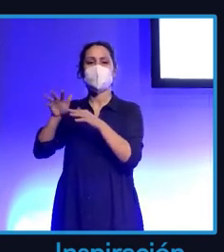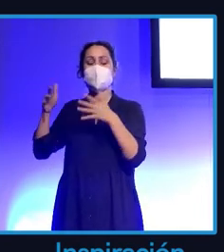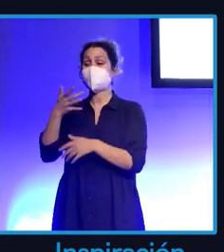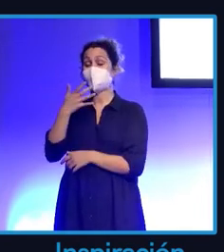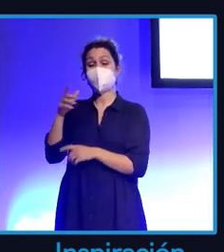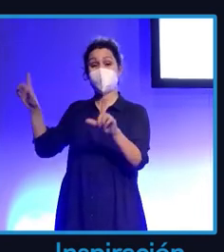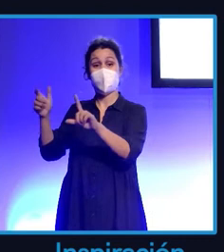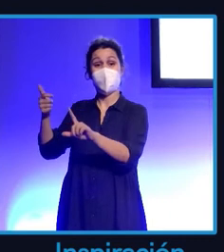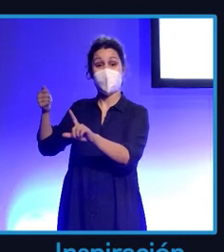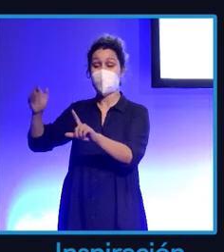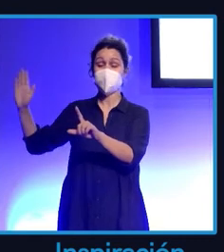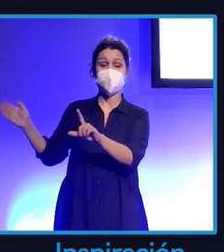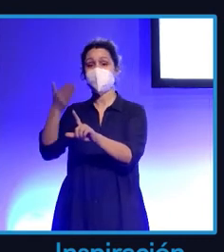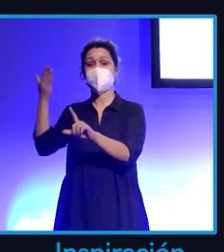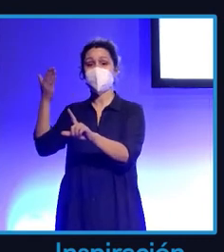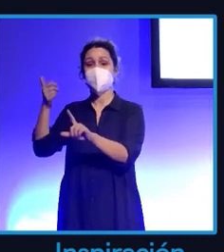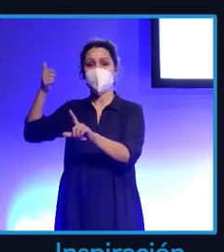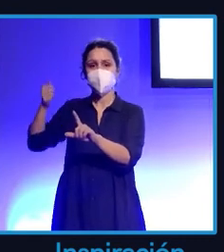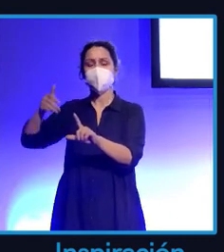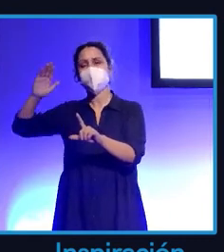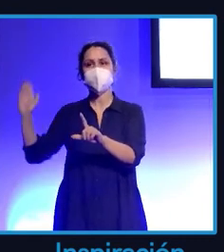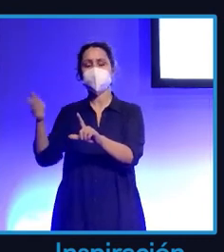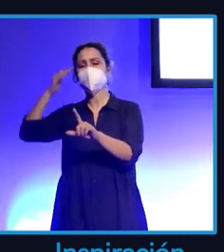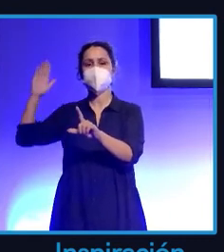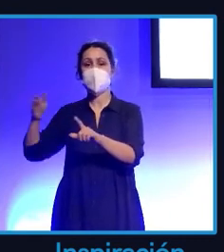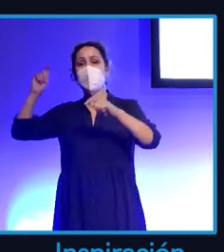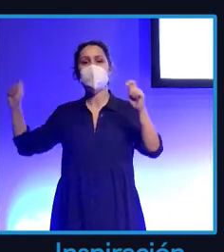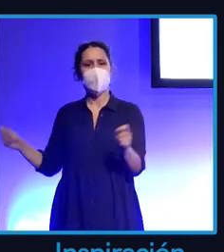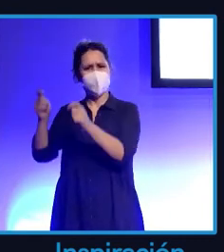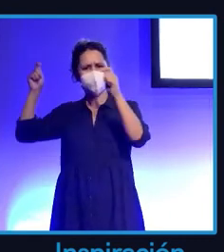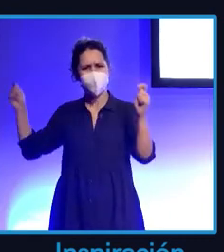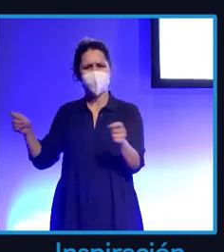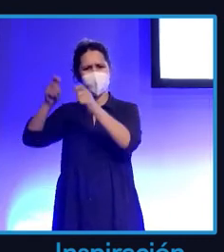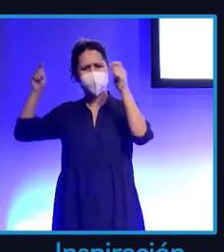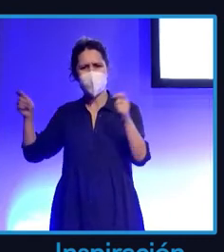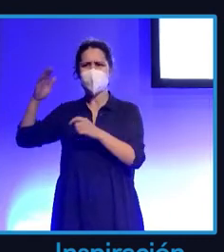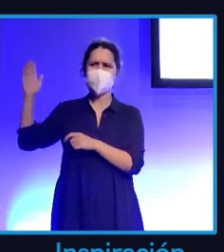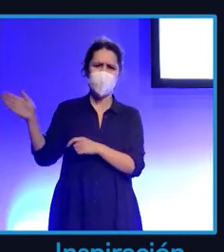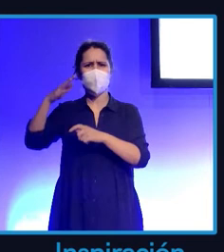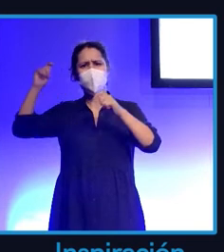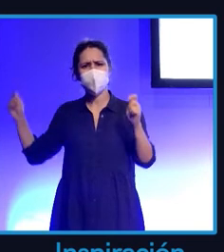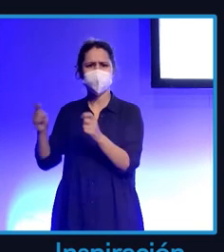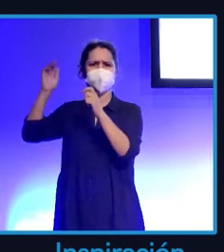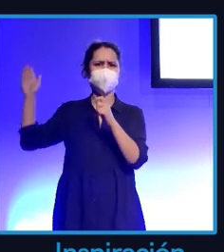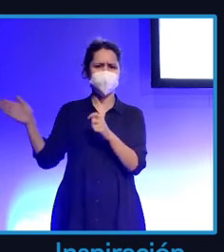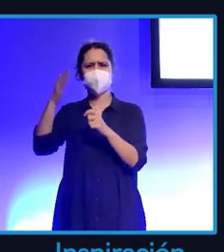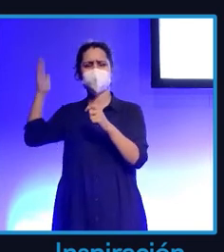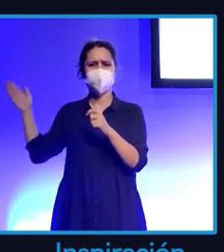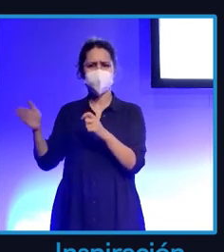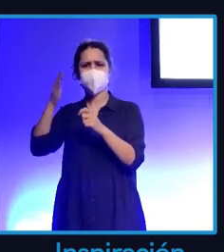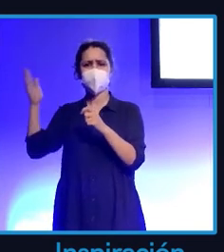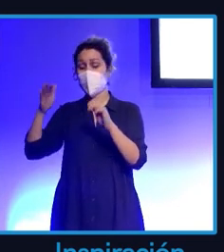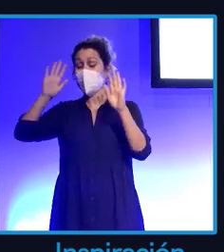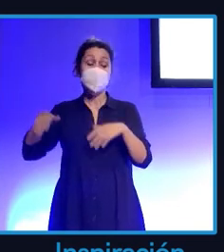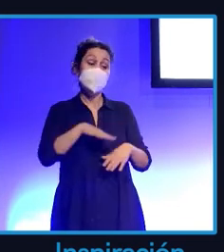canal, hacías zapping, estaban dando publicidad también en el otro canal. Con los